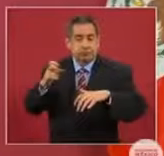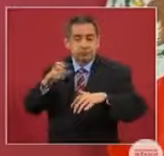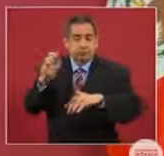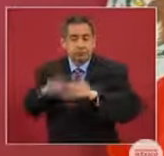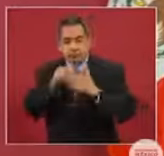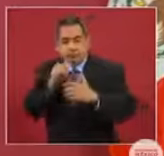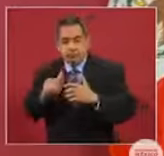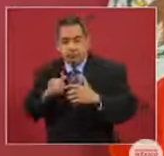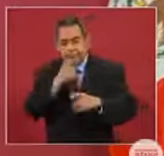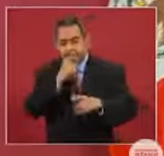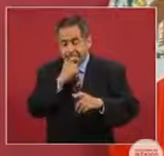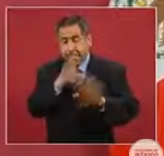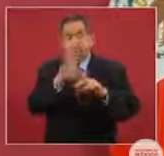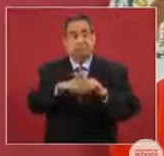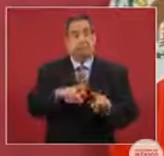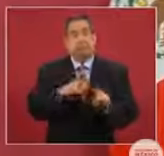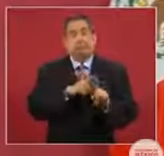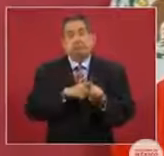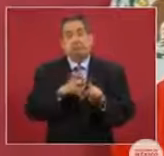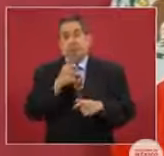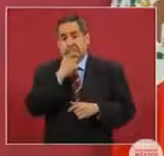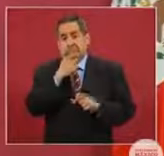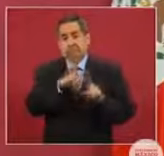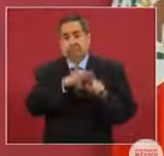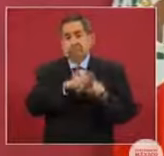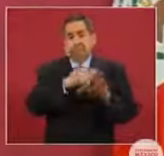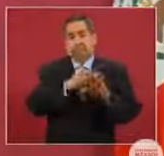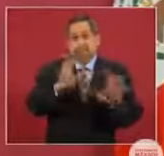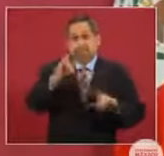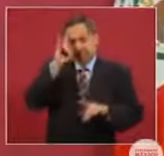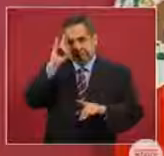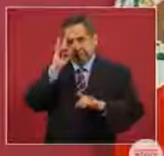Ya no me voy a reír, porque después dicen que es una risa diabólica.